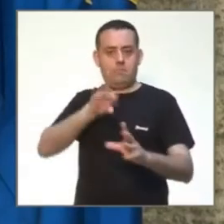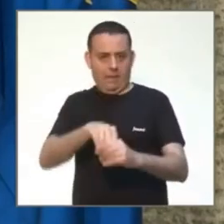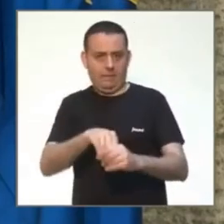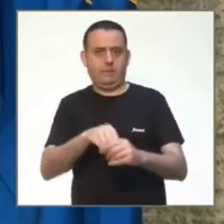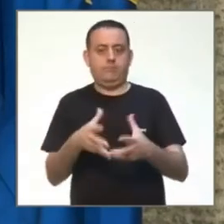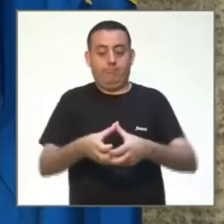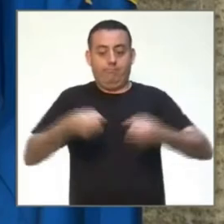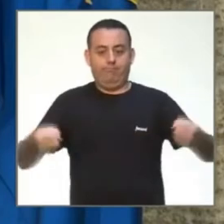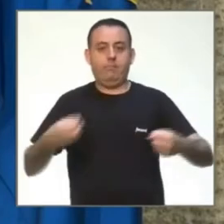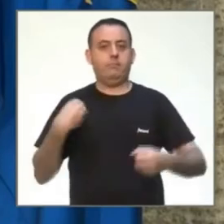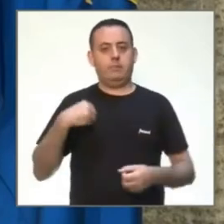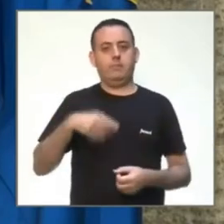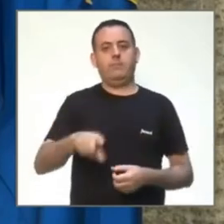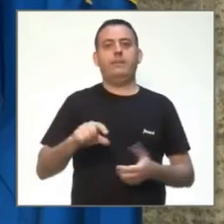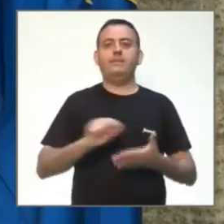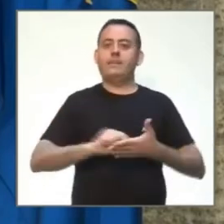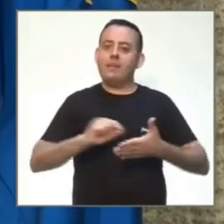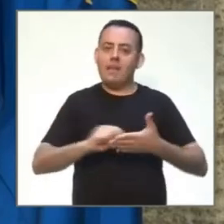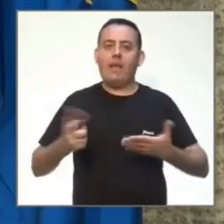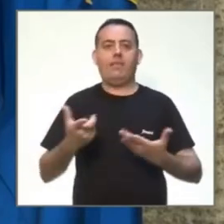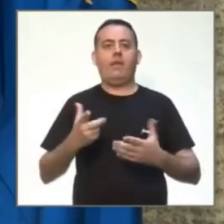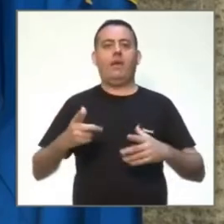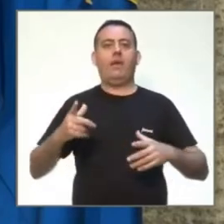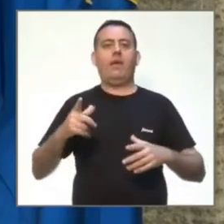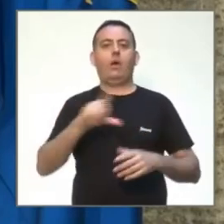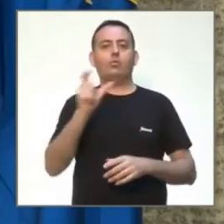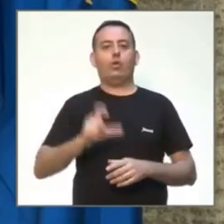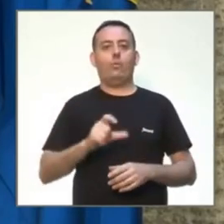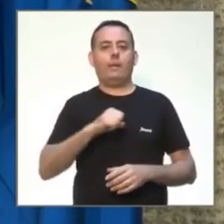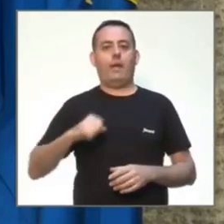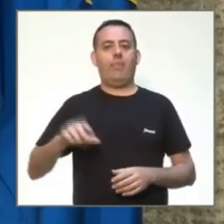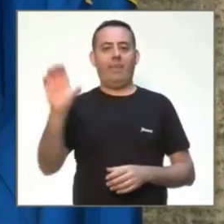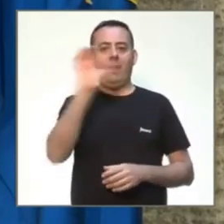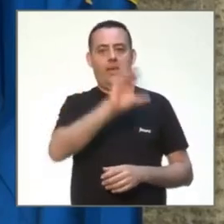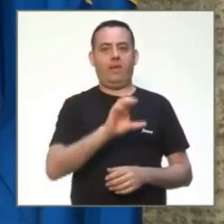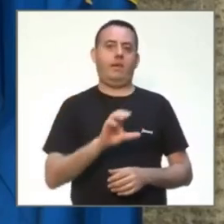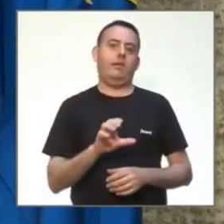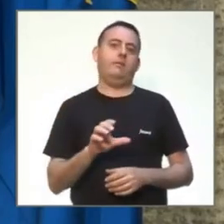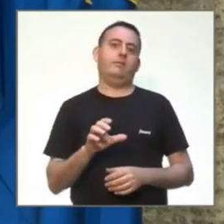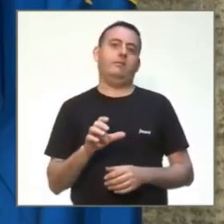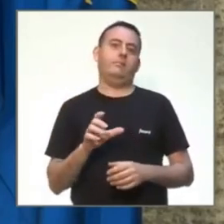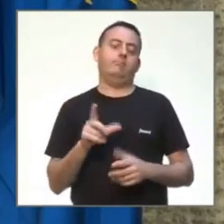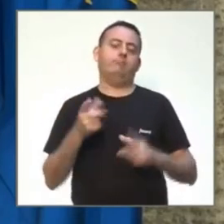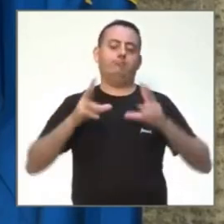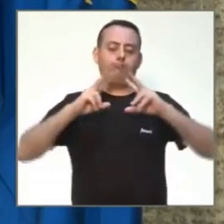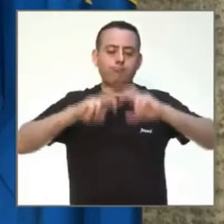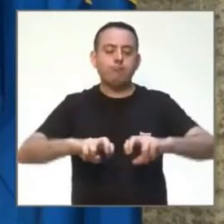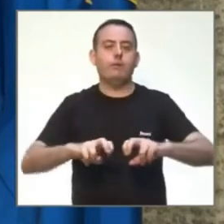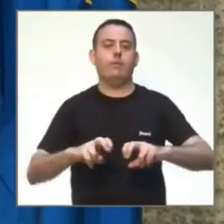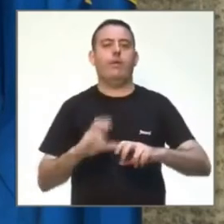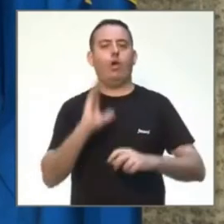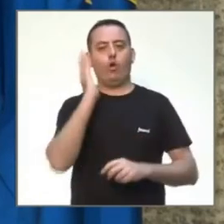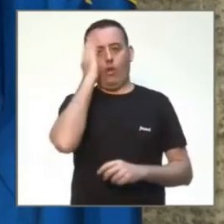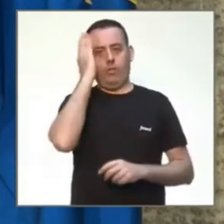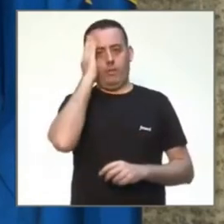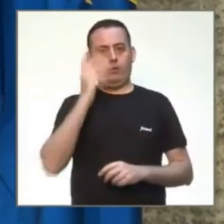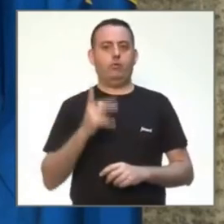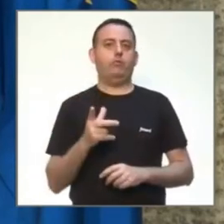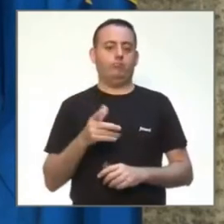Salud desde la Secretaría Autonómica de Salud Pública se están desarrollando permanentemente. Por tanto, este es